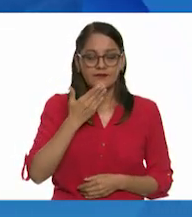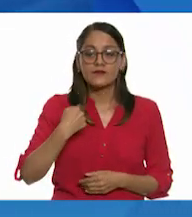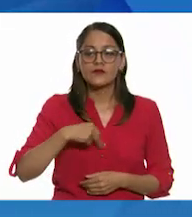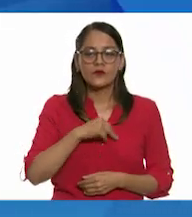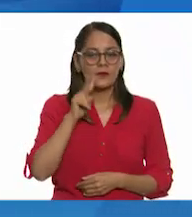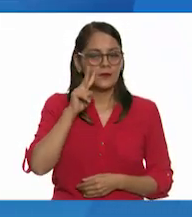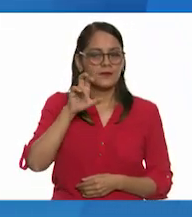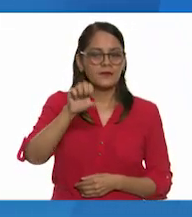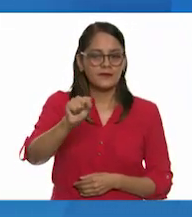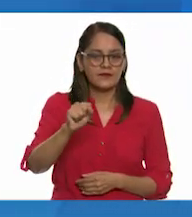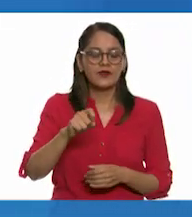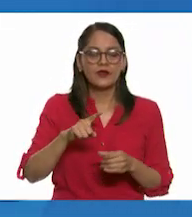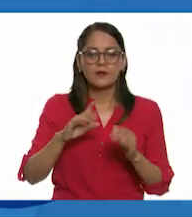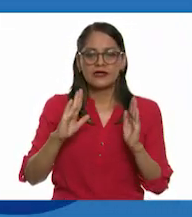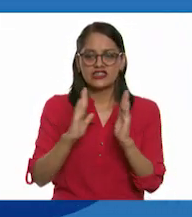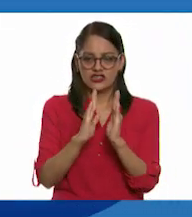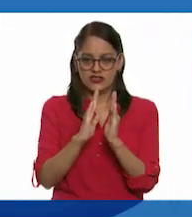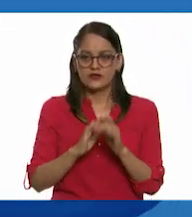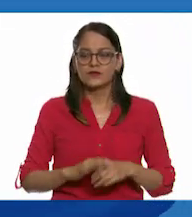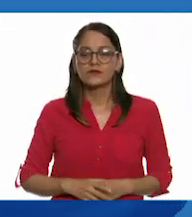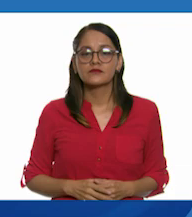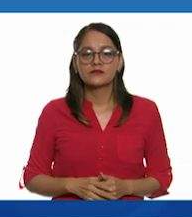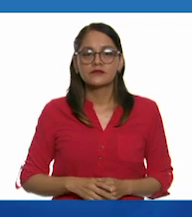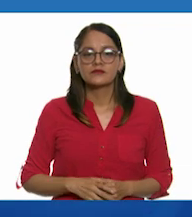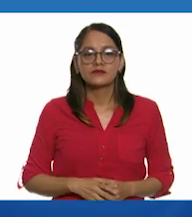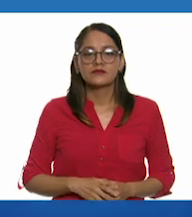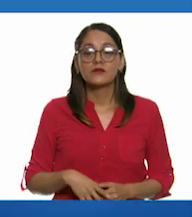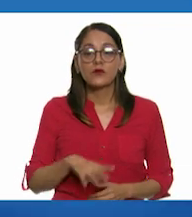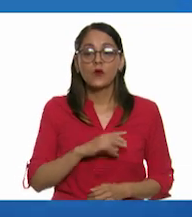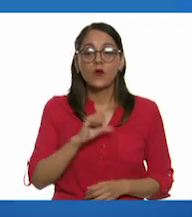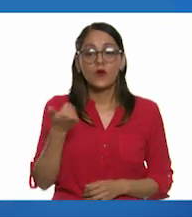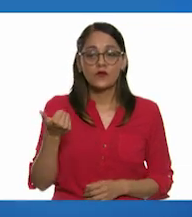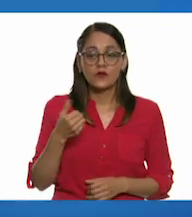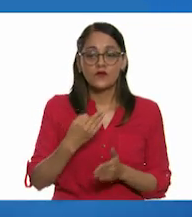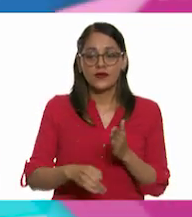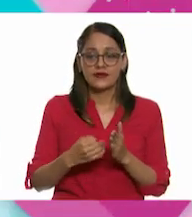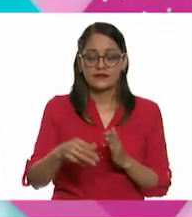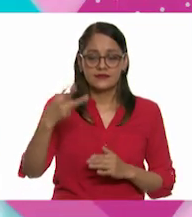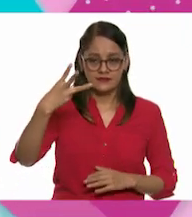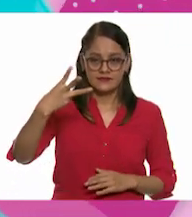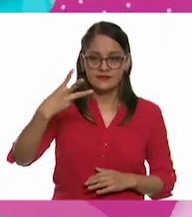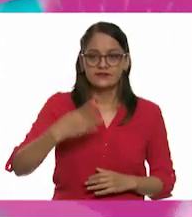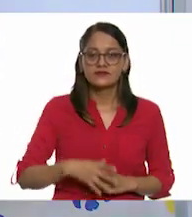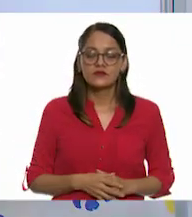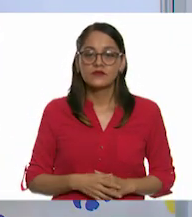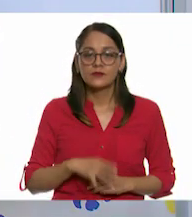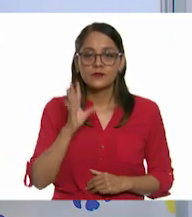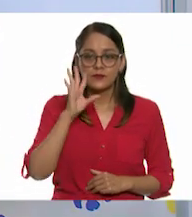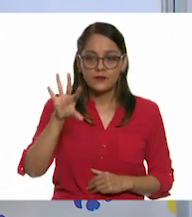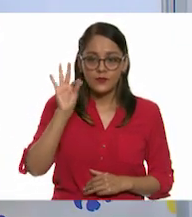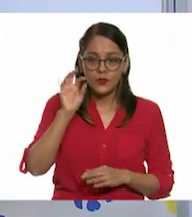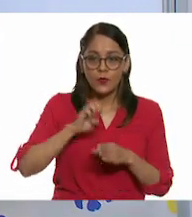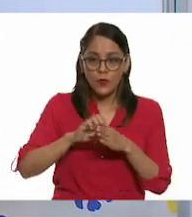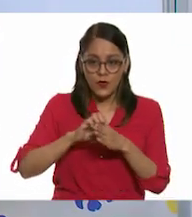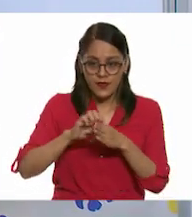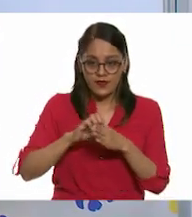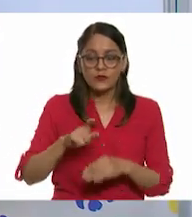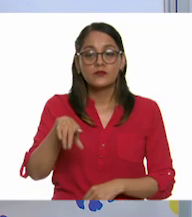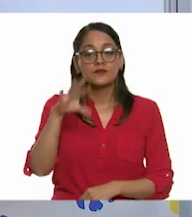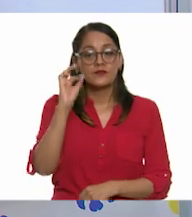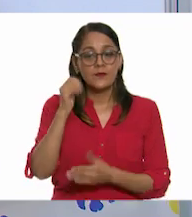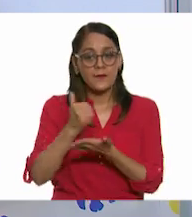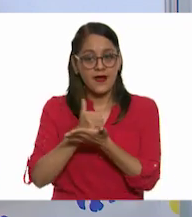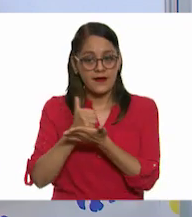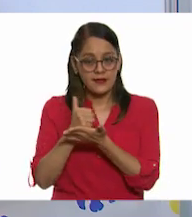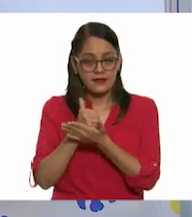notar que es más pequeño. Ahora veamos. Nos quedan tres. El segmento morado, el segmento amarillo